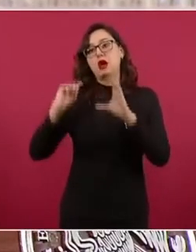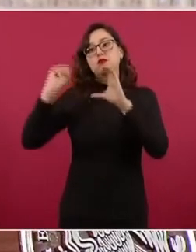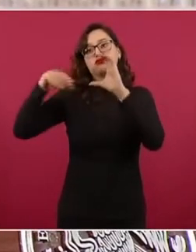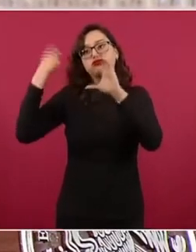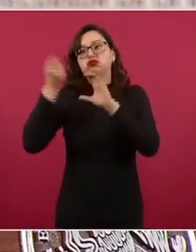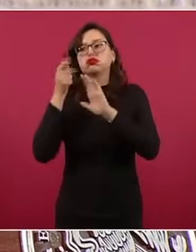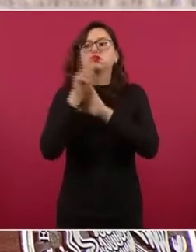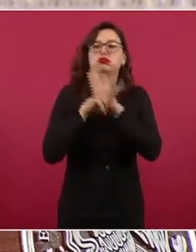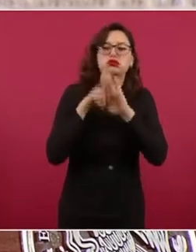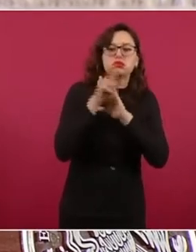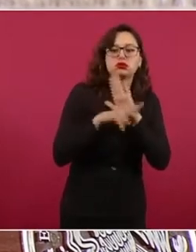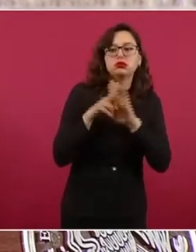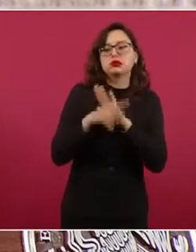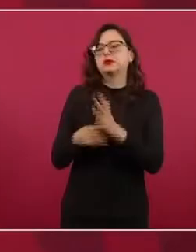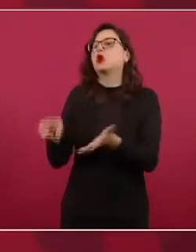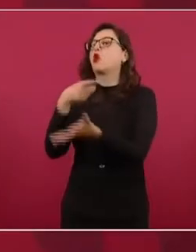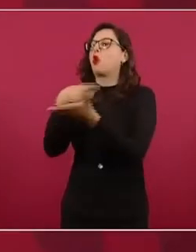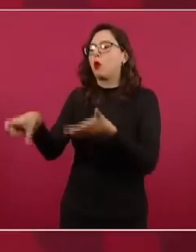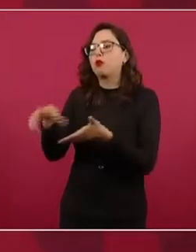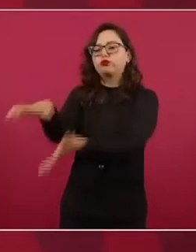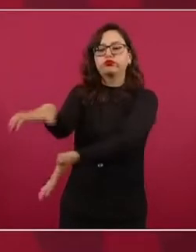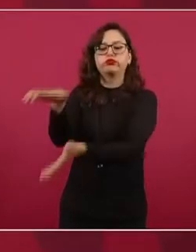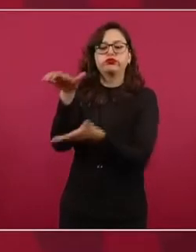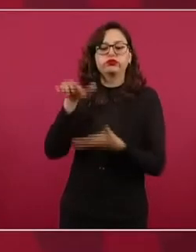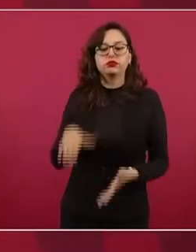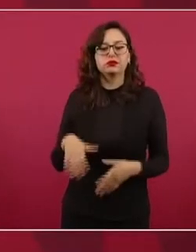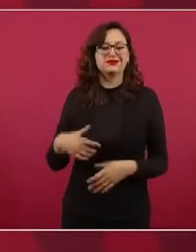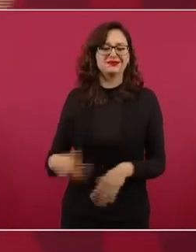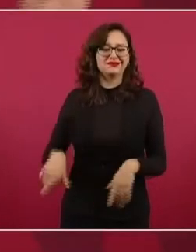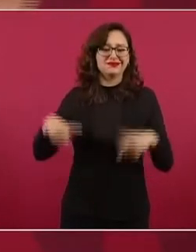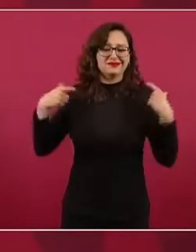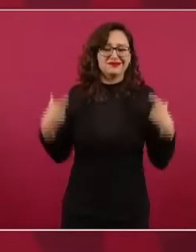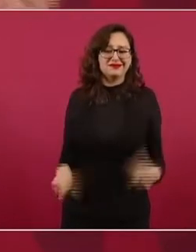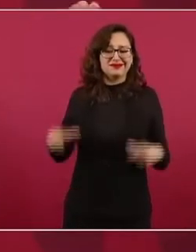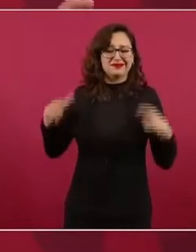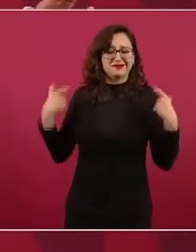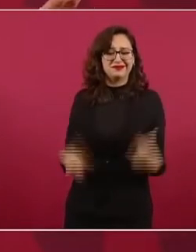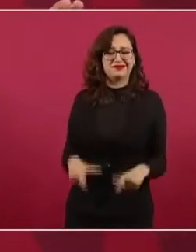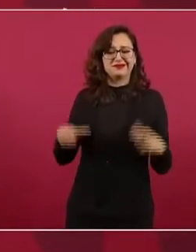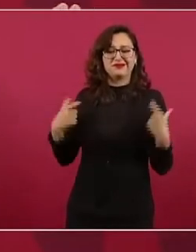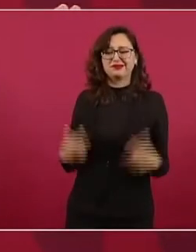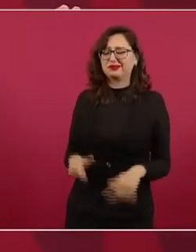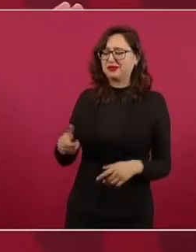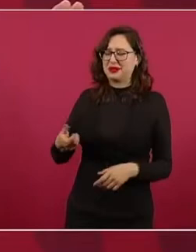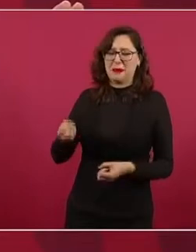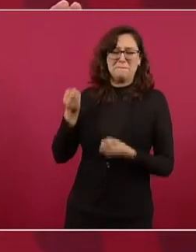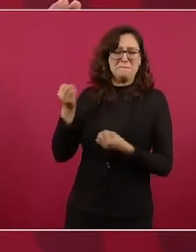claro, nunca una crítica.